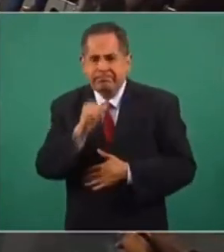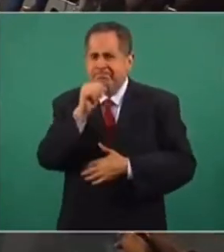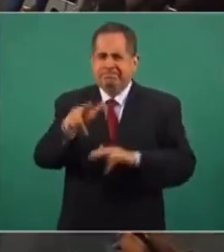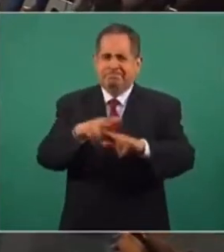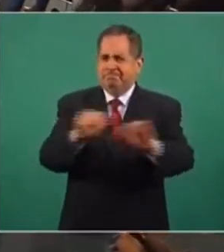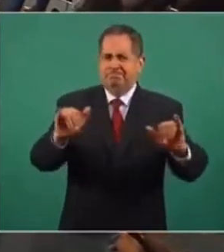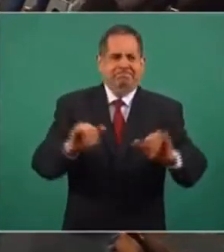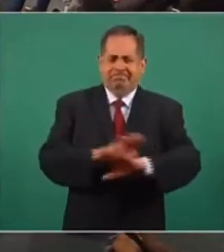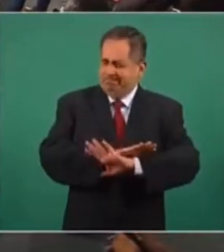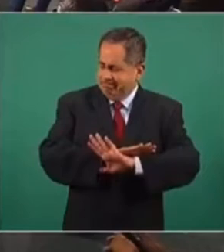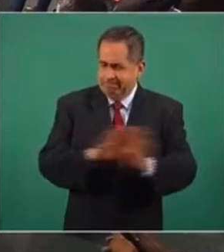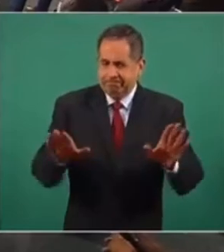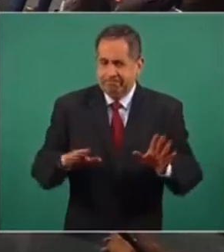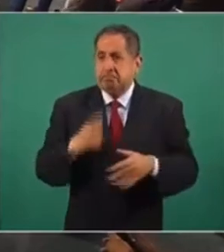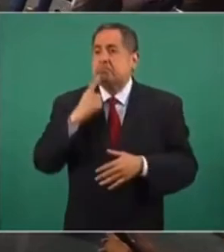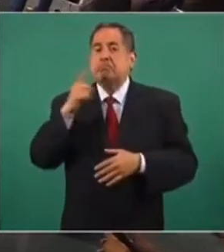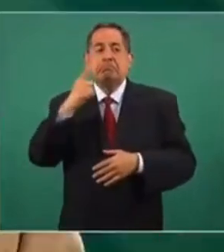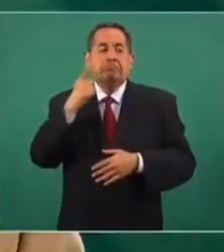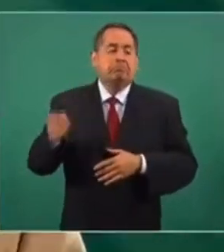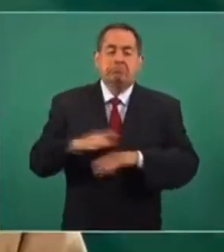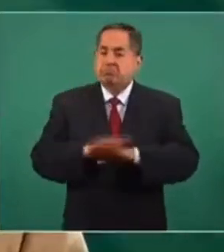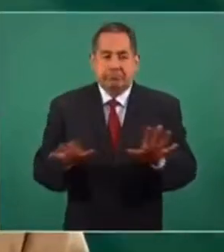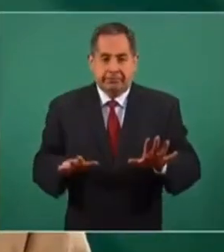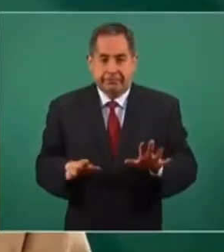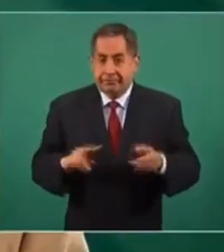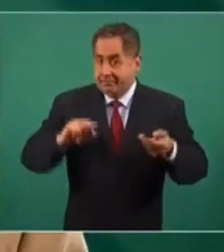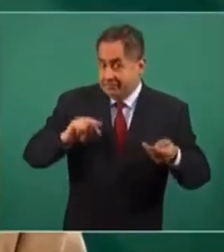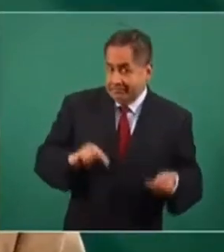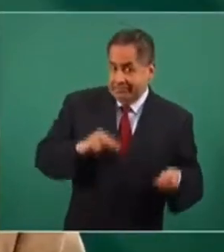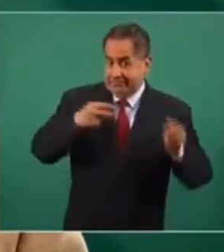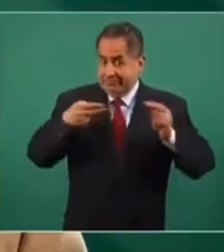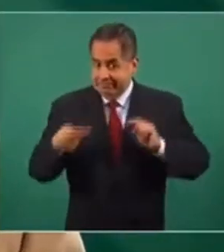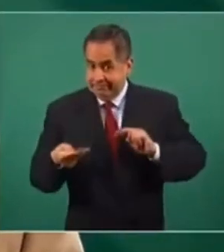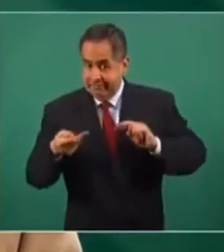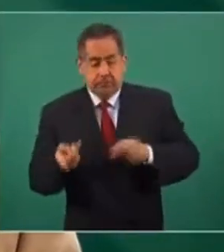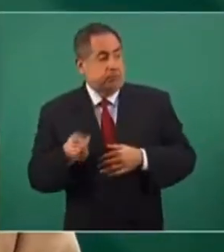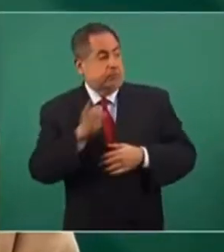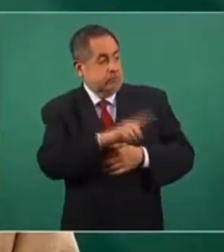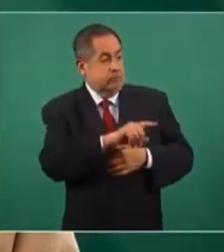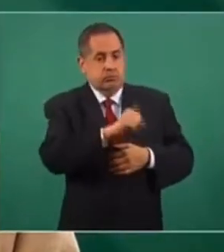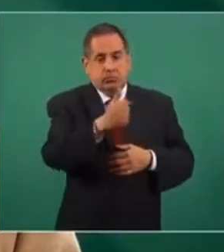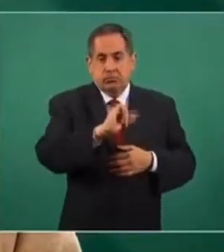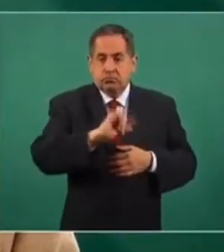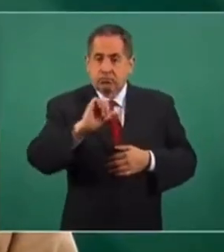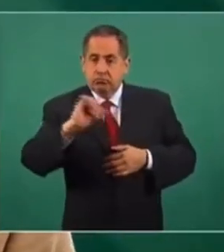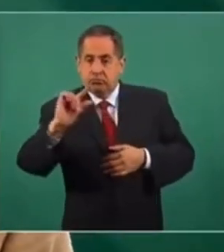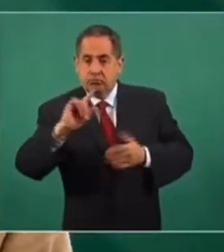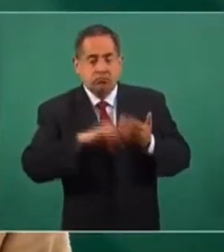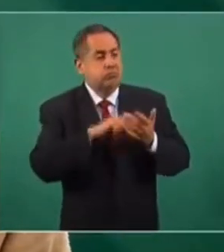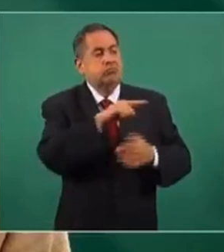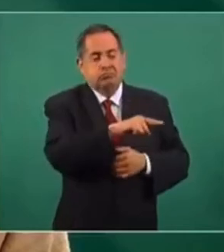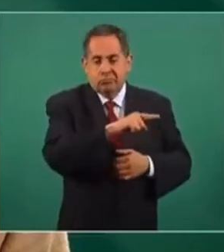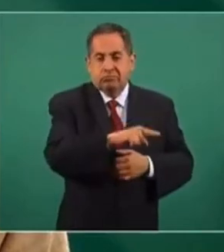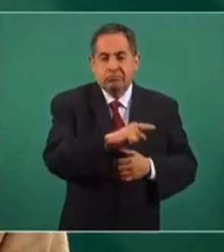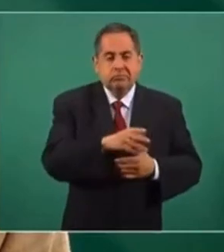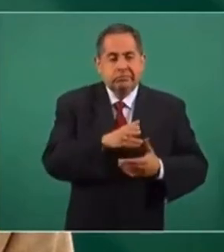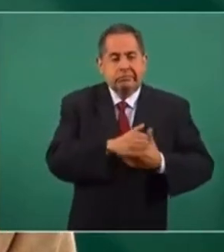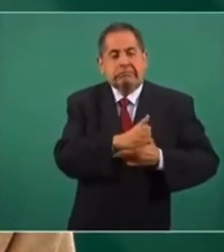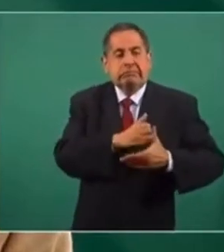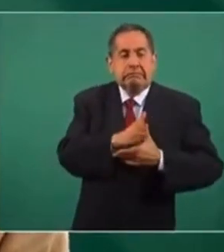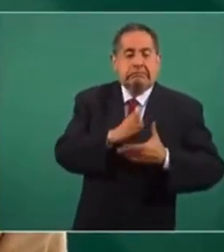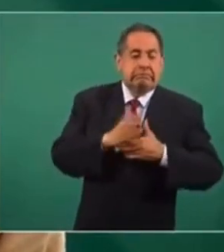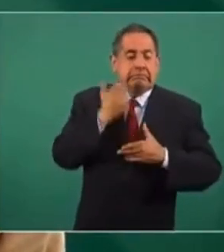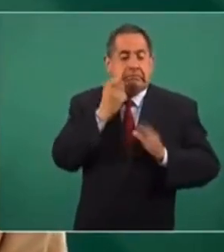Y por otro y por contra, sí hubo cuestionamientos de otras autoridades que sí